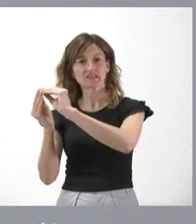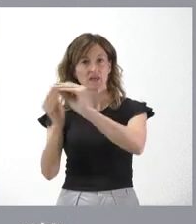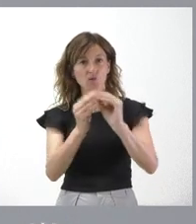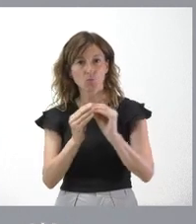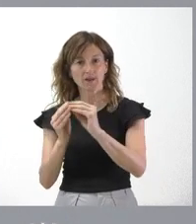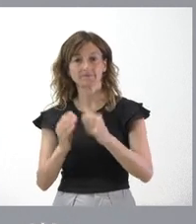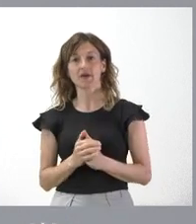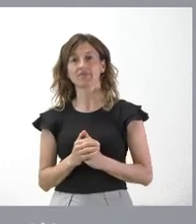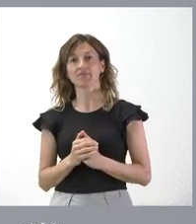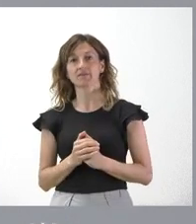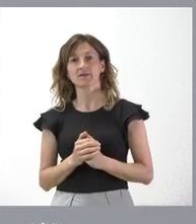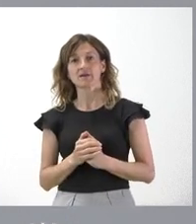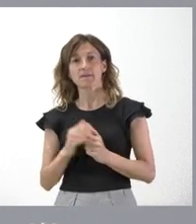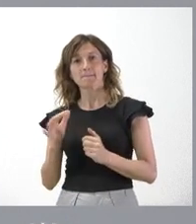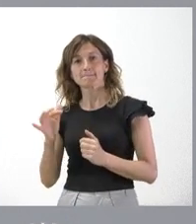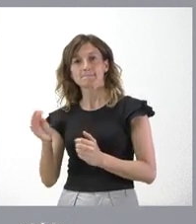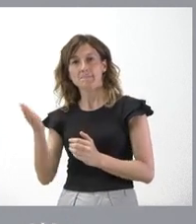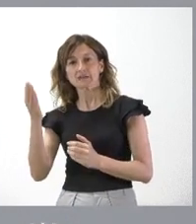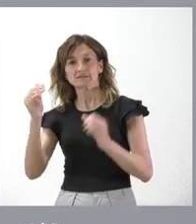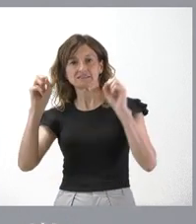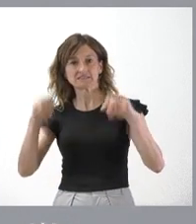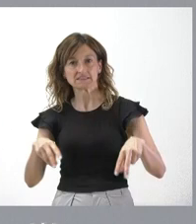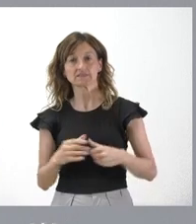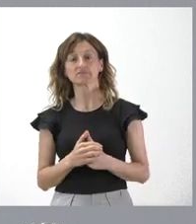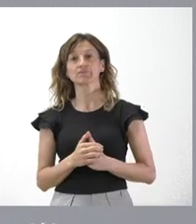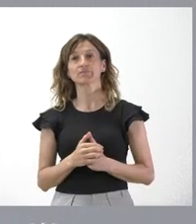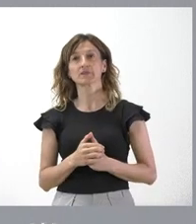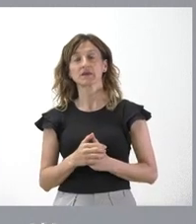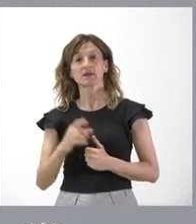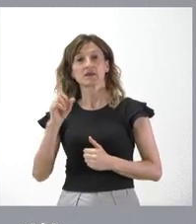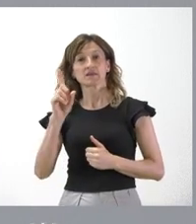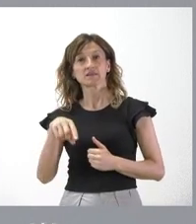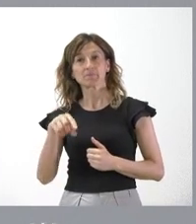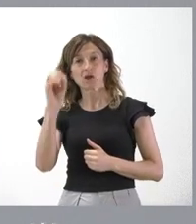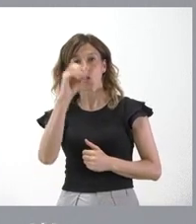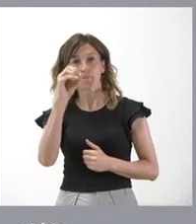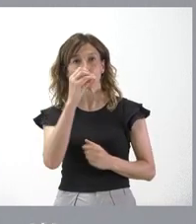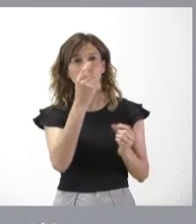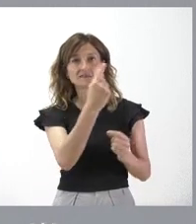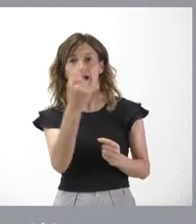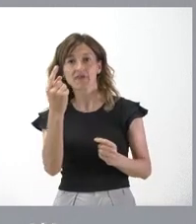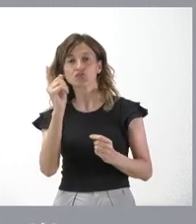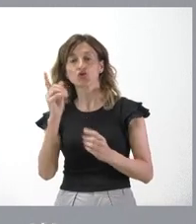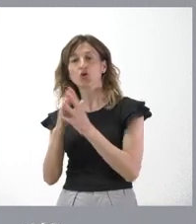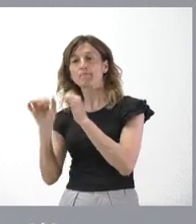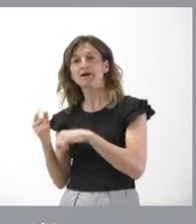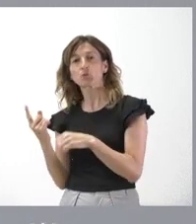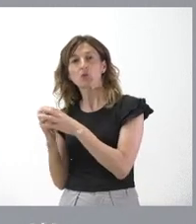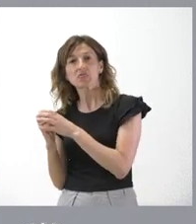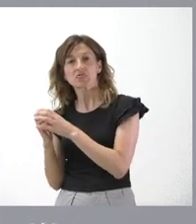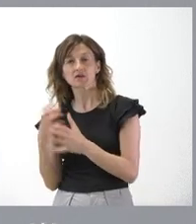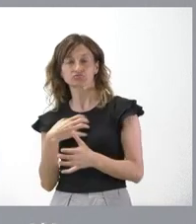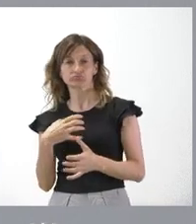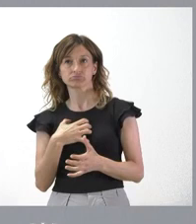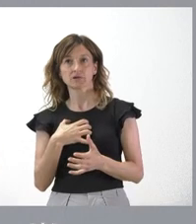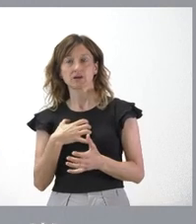sin ningún tipo de privilegios, y tiene que ser abordada contando con la posición de todas ellas y no pactarse exclusivamente solo con una comunidad autónoma y